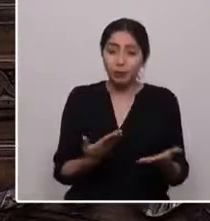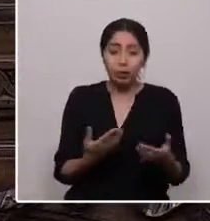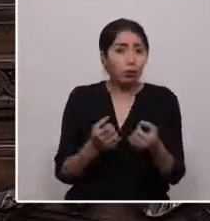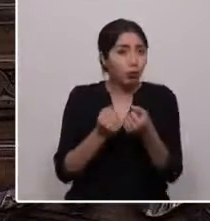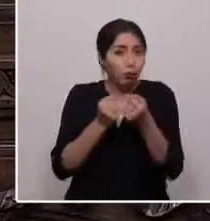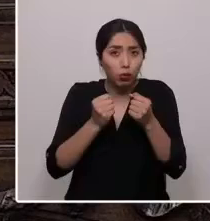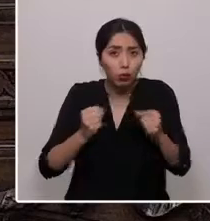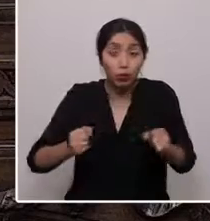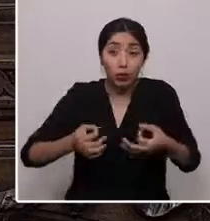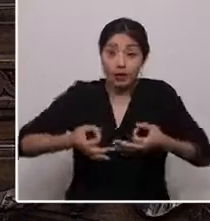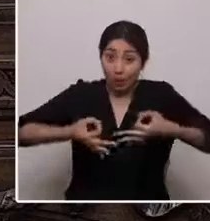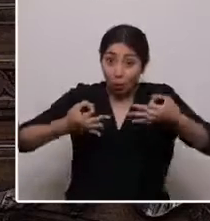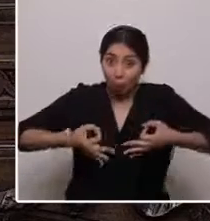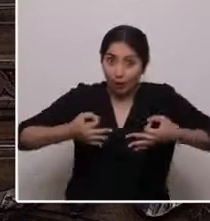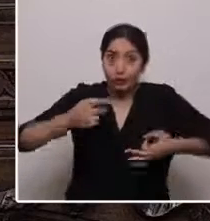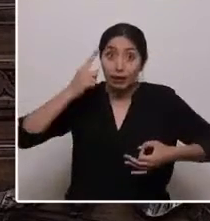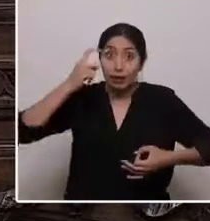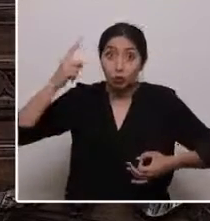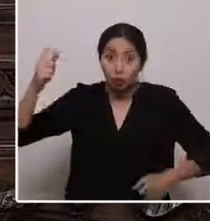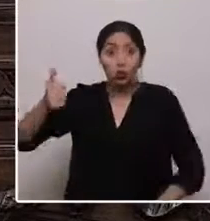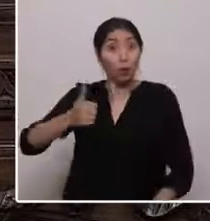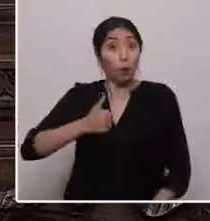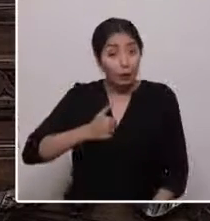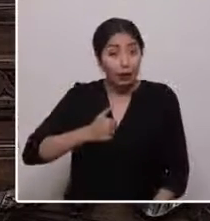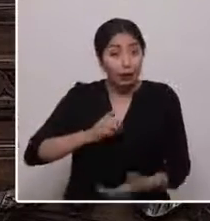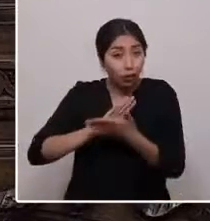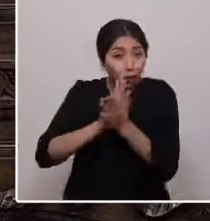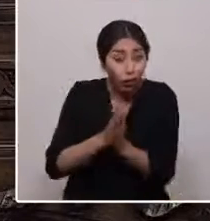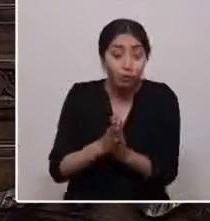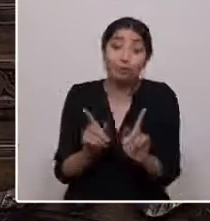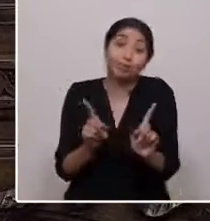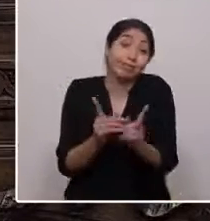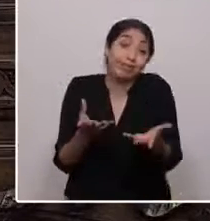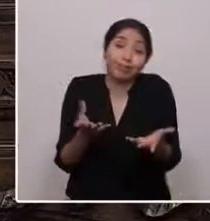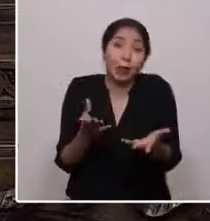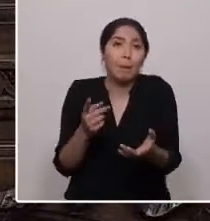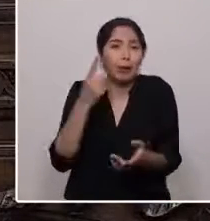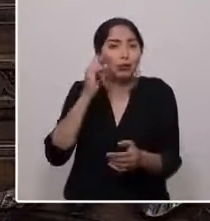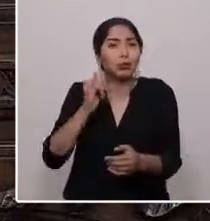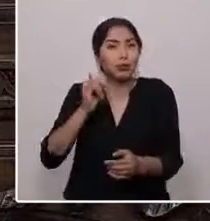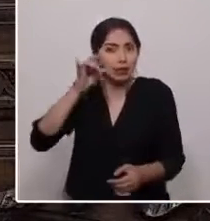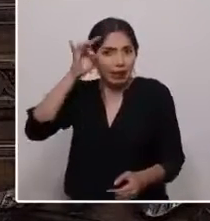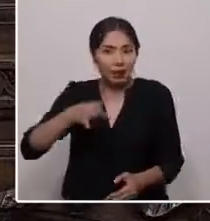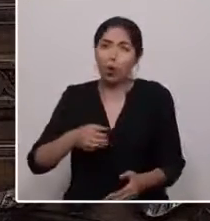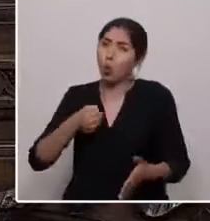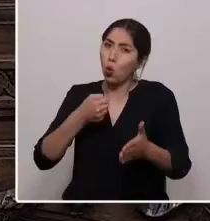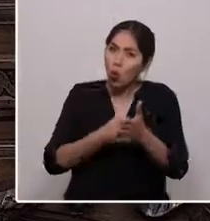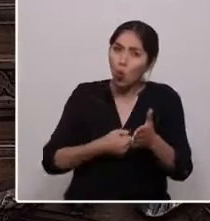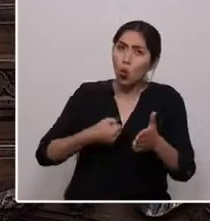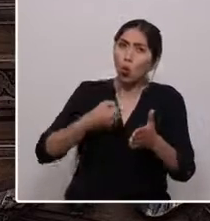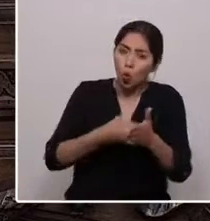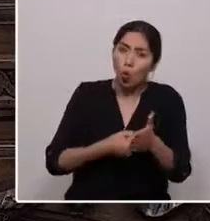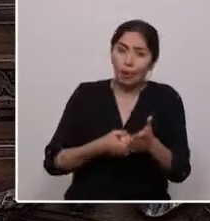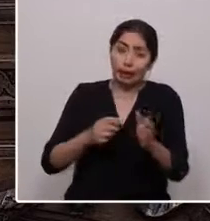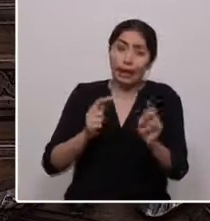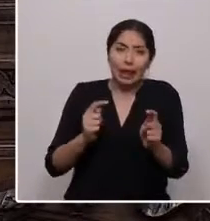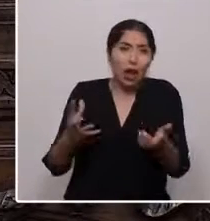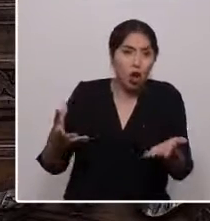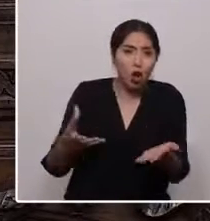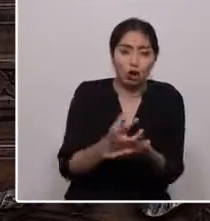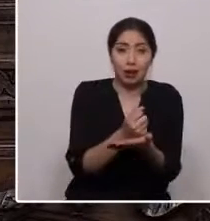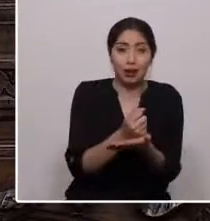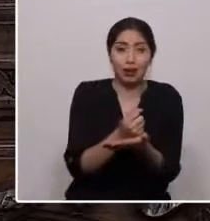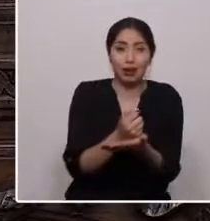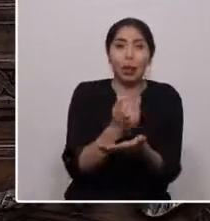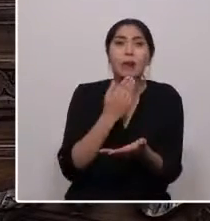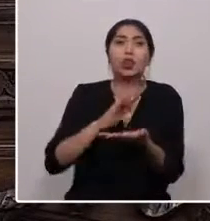estos sueños se hagan realidad. Pero sí sabemos que lucharemos para materializarlos y remediar todo aquello que no nos deja vivir dignamente